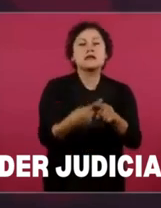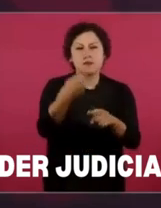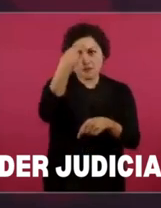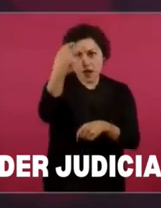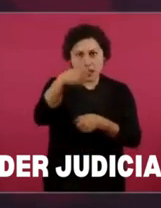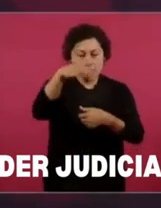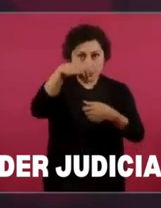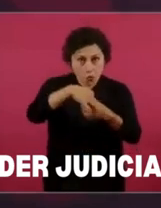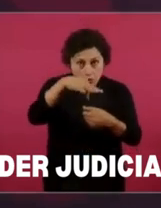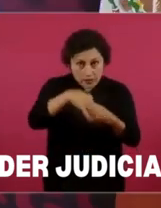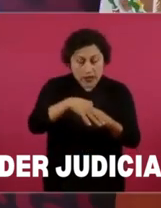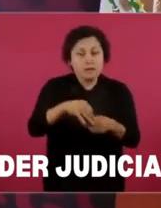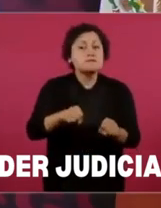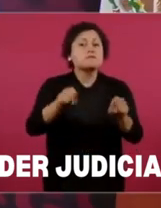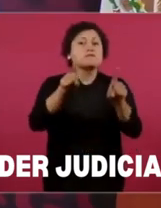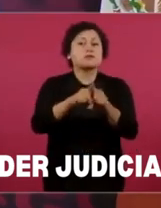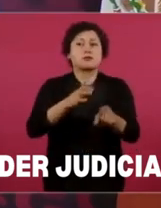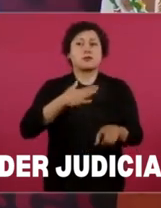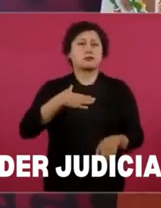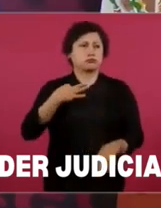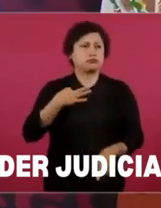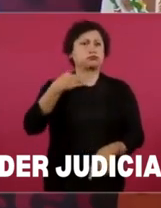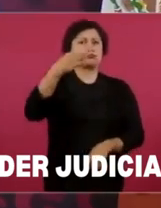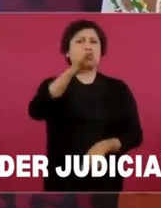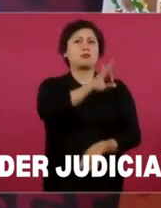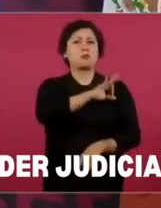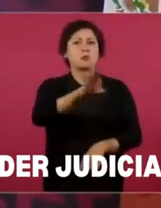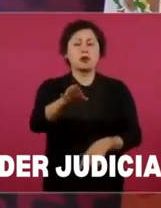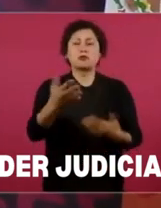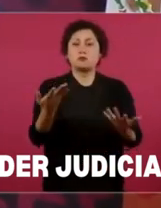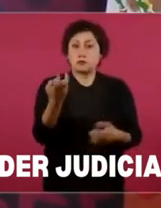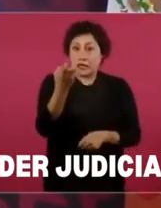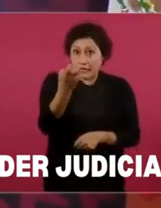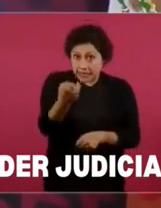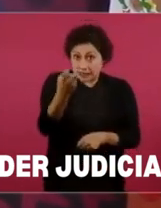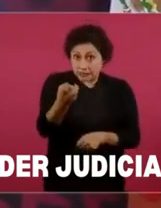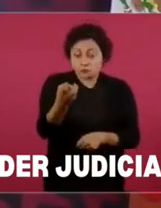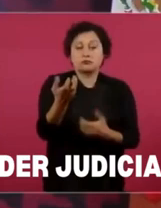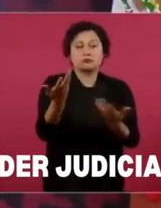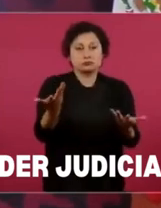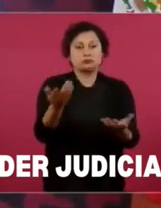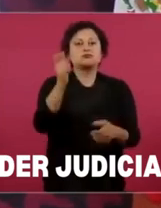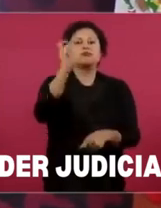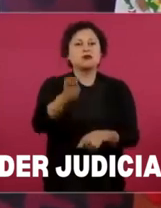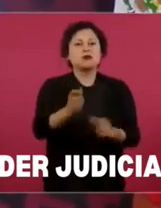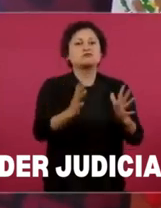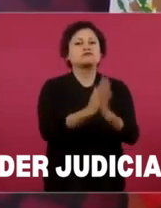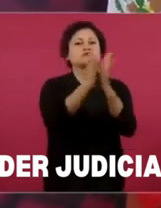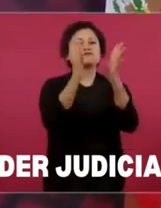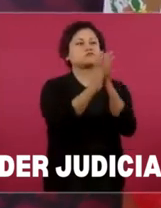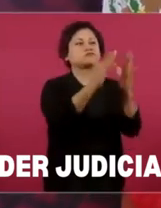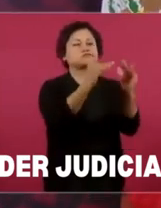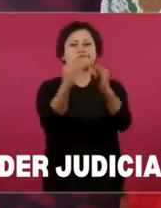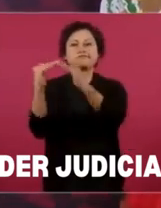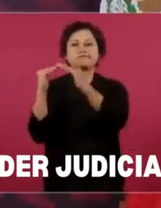representativa y al mismo tiempo democracia